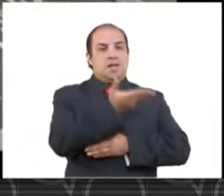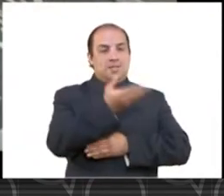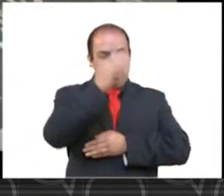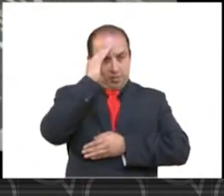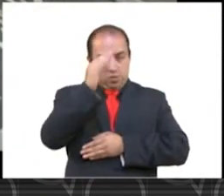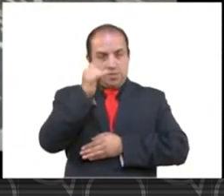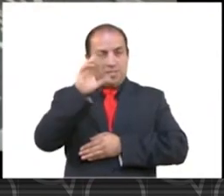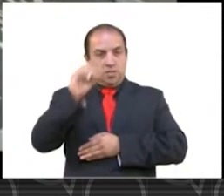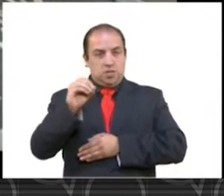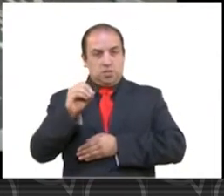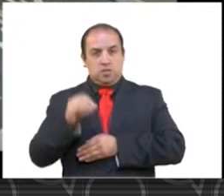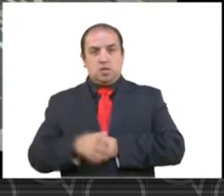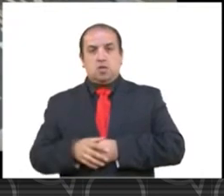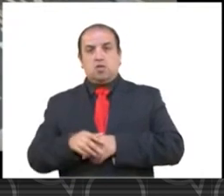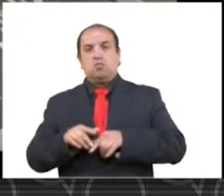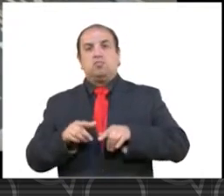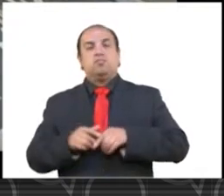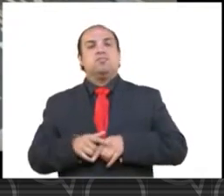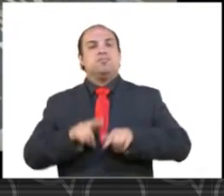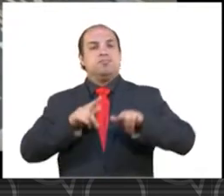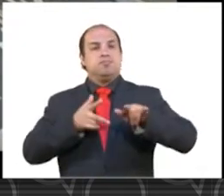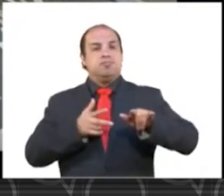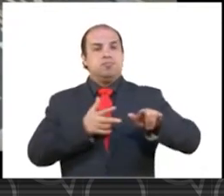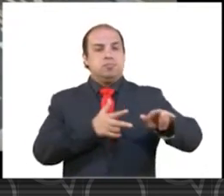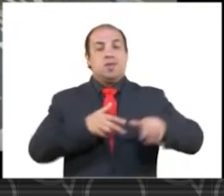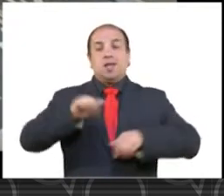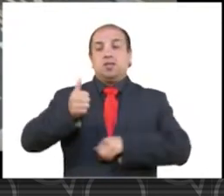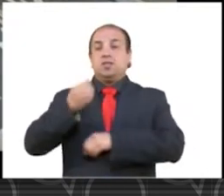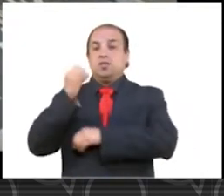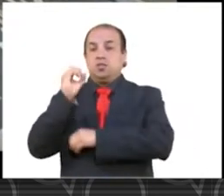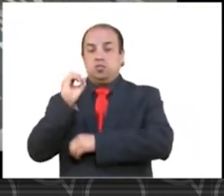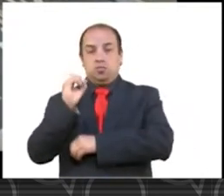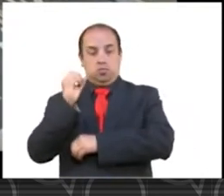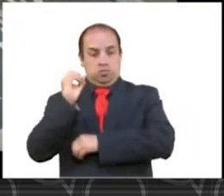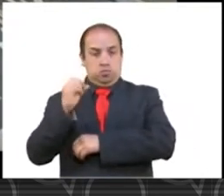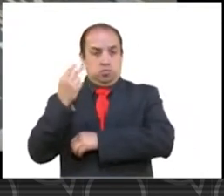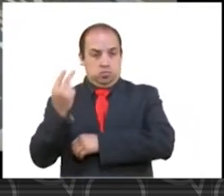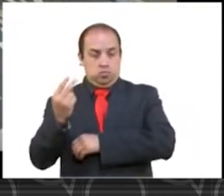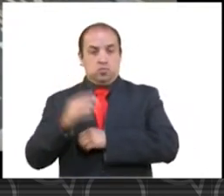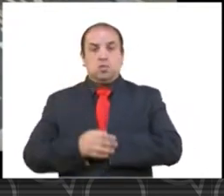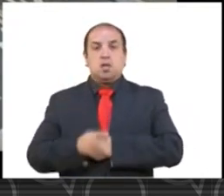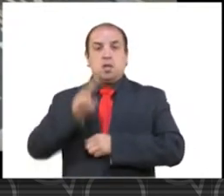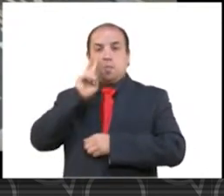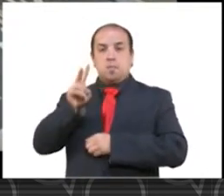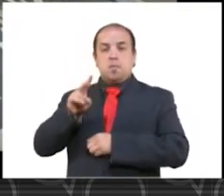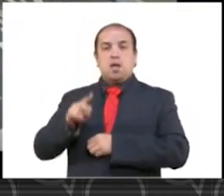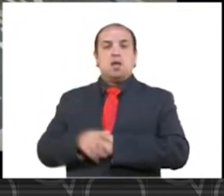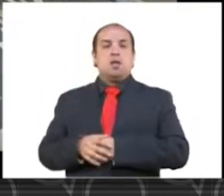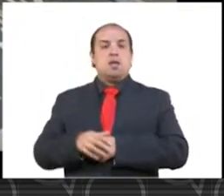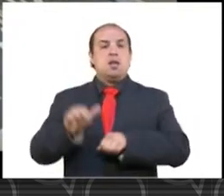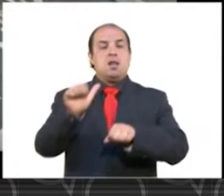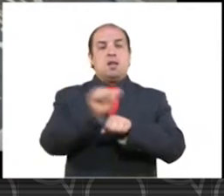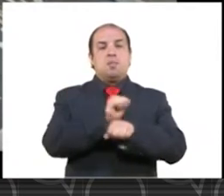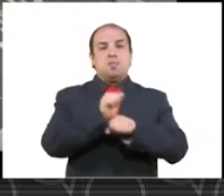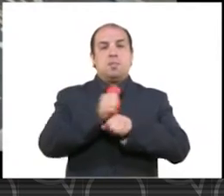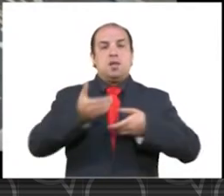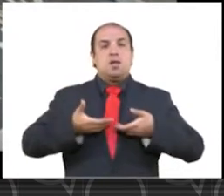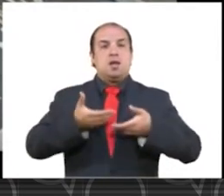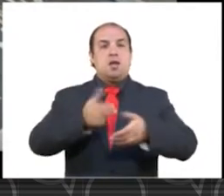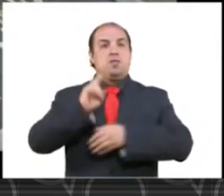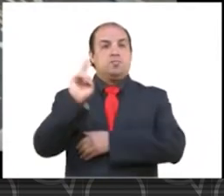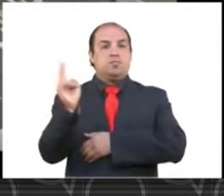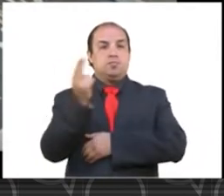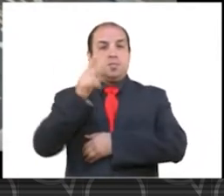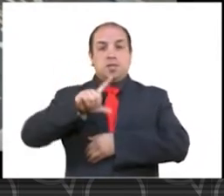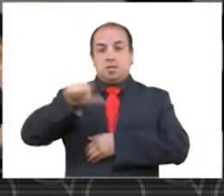A las 11.02 se observa el paso de la camioneta sobre Avenida Universidad y metros atrás se puede